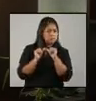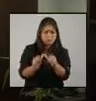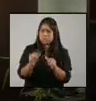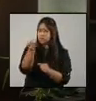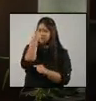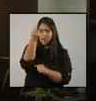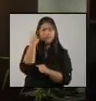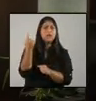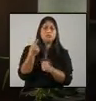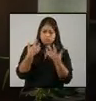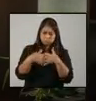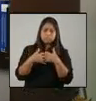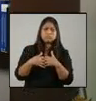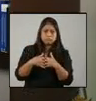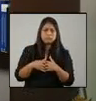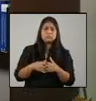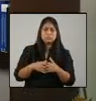empresas.